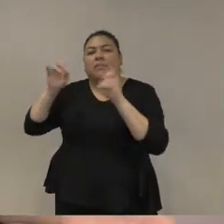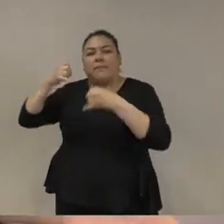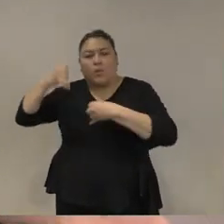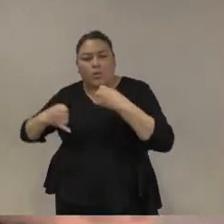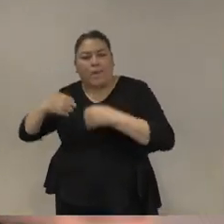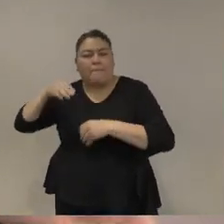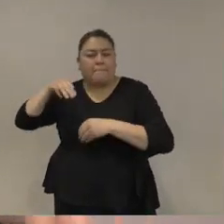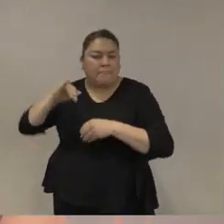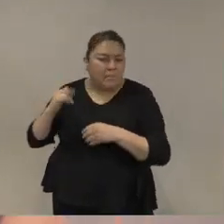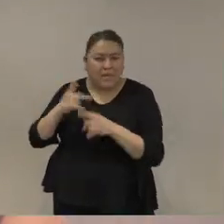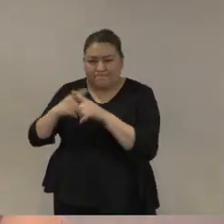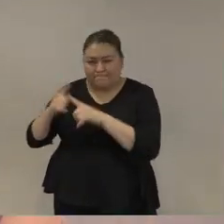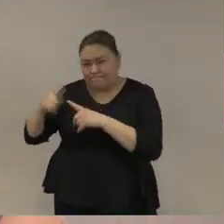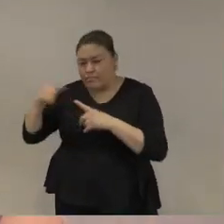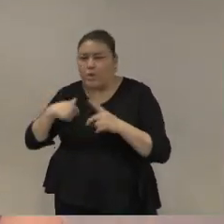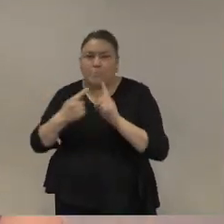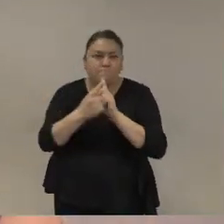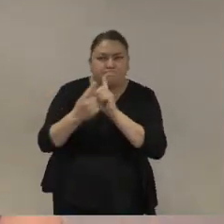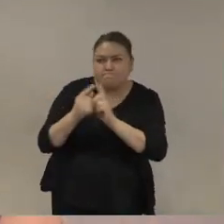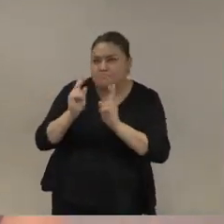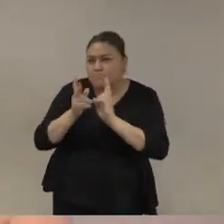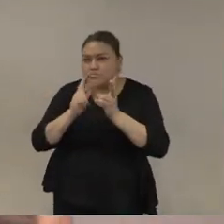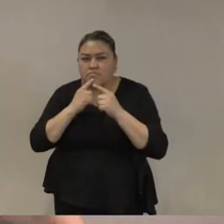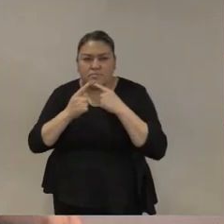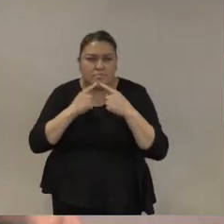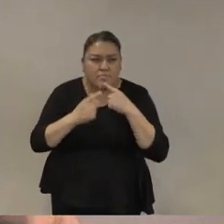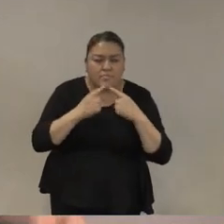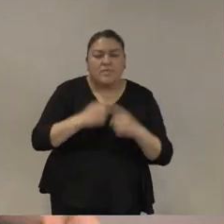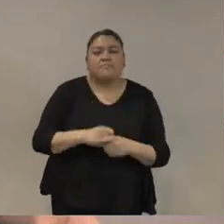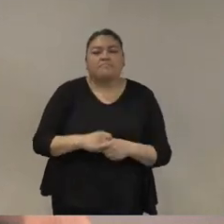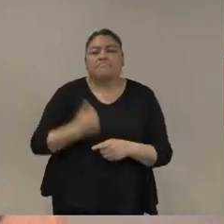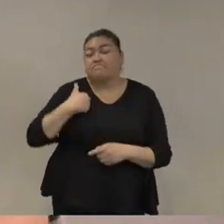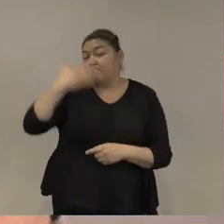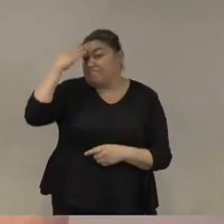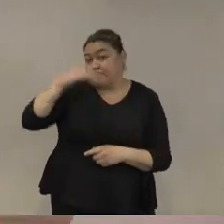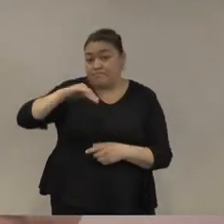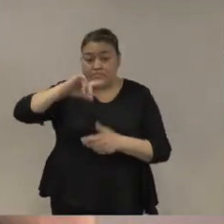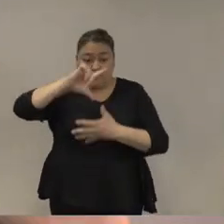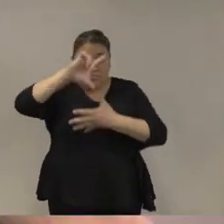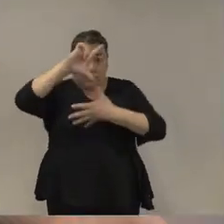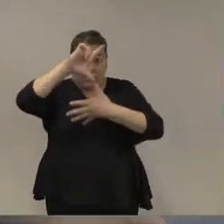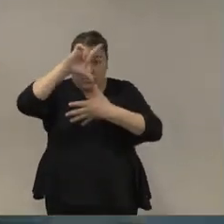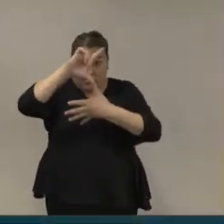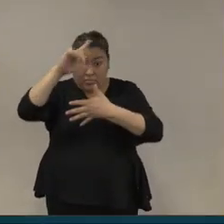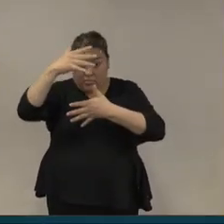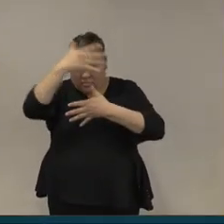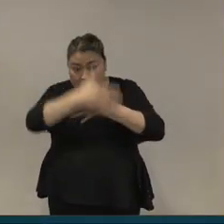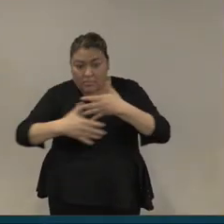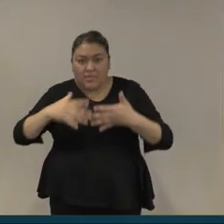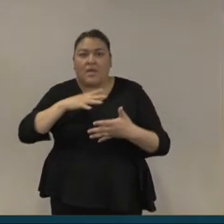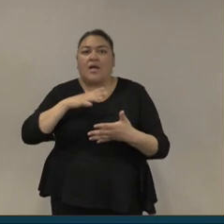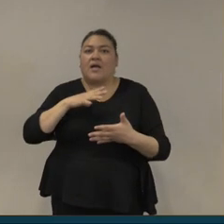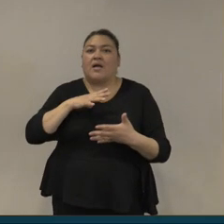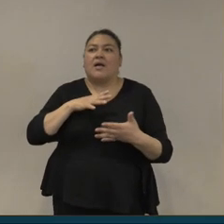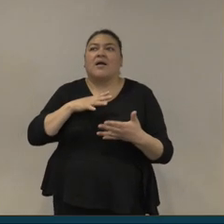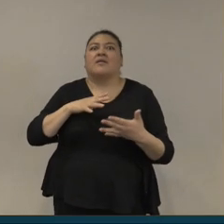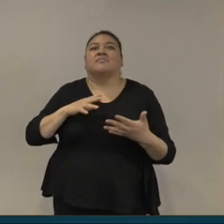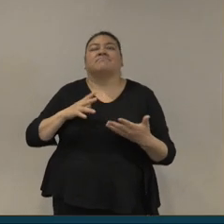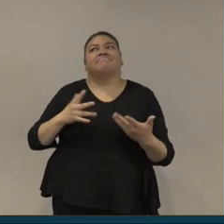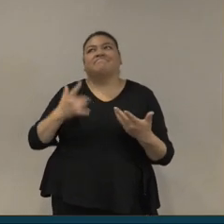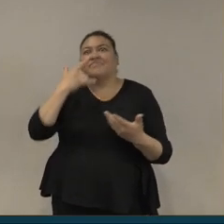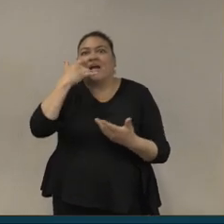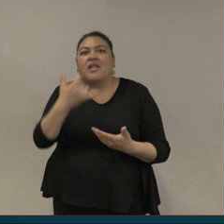Actualmente vimos que América Latina se encuentra bajo una situación paradójica porque los militares se volvieron